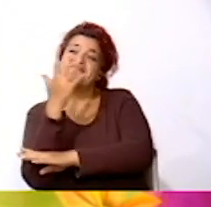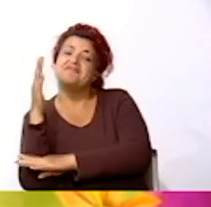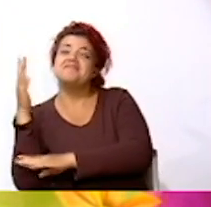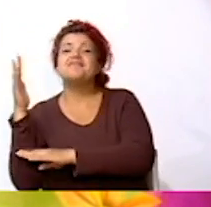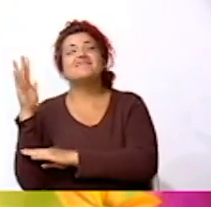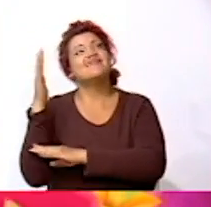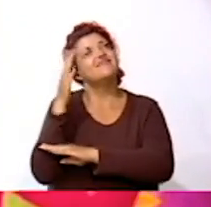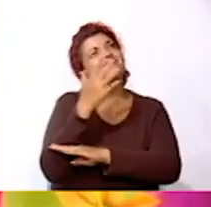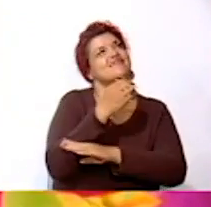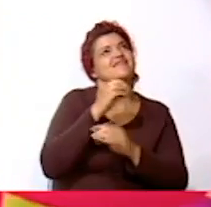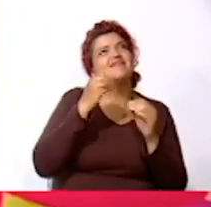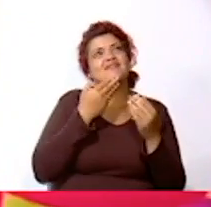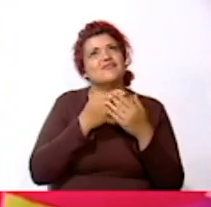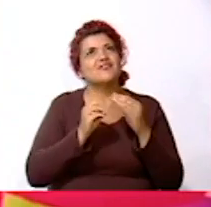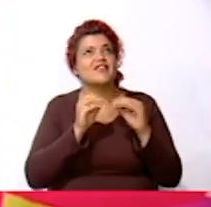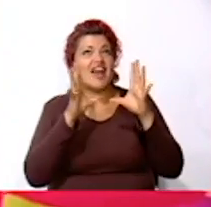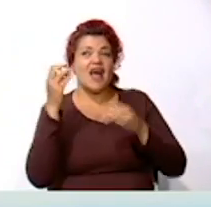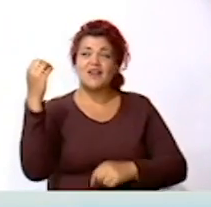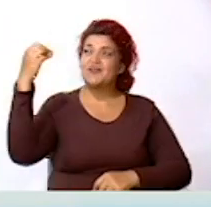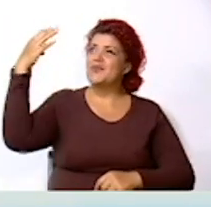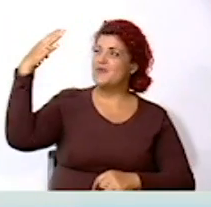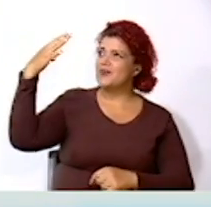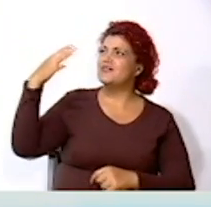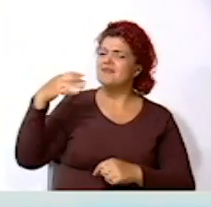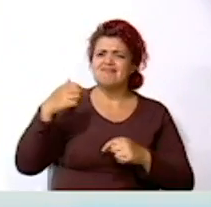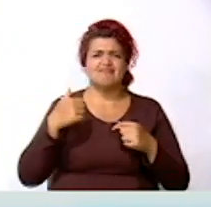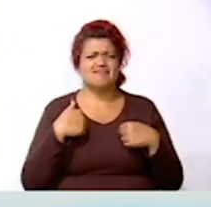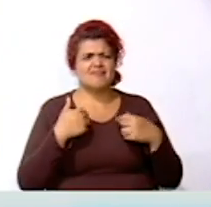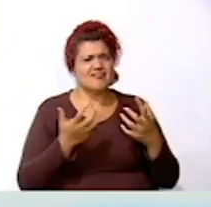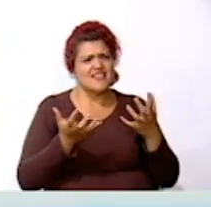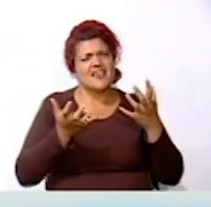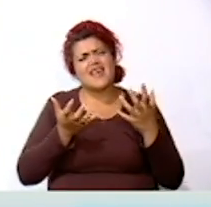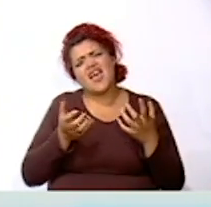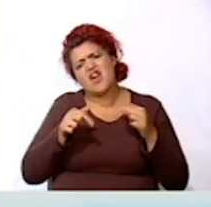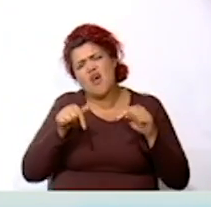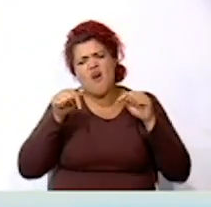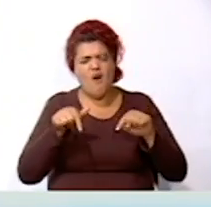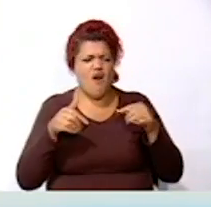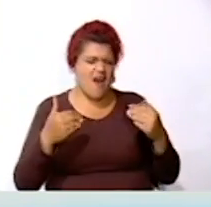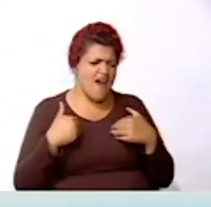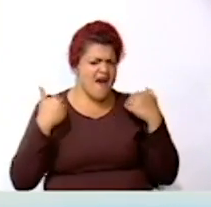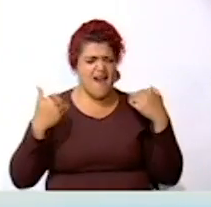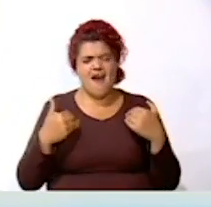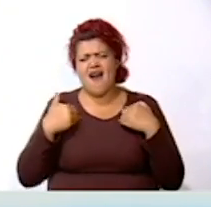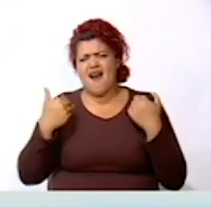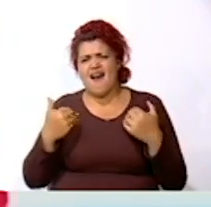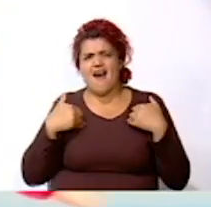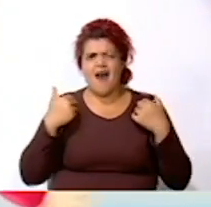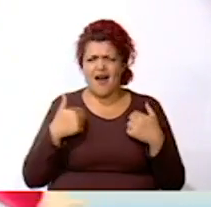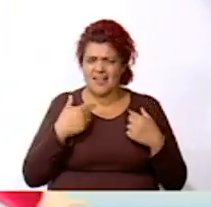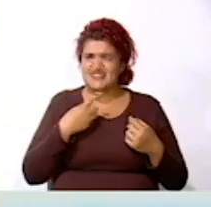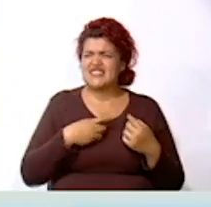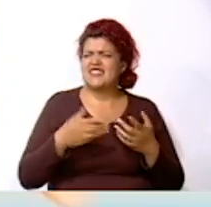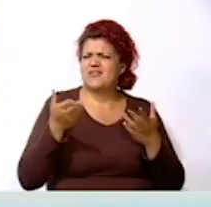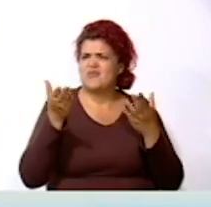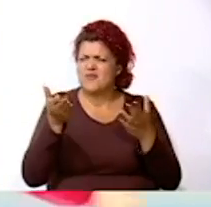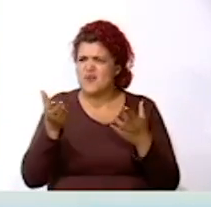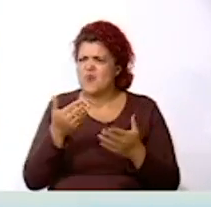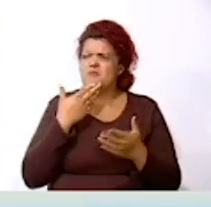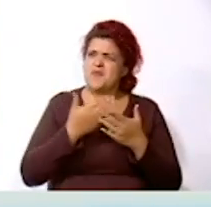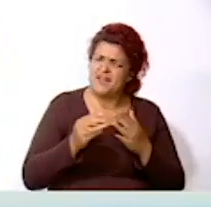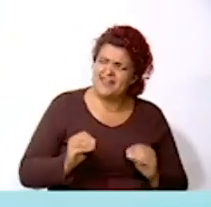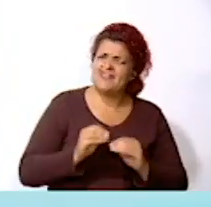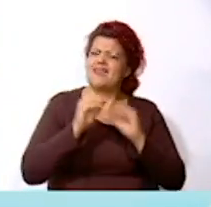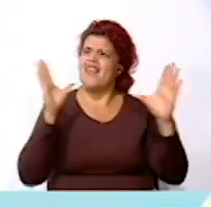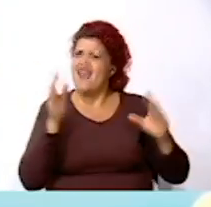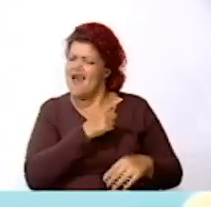buenos días luz Quiero hoy con alegría desearles un buen